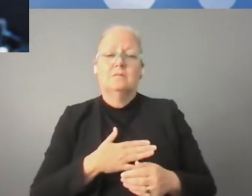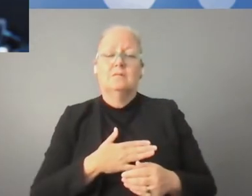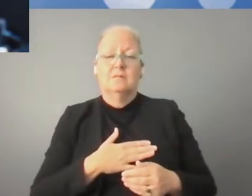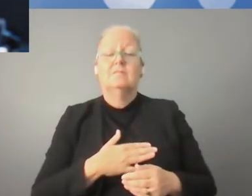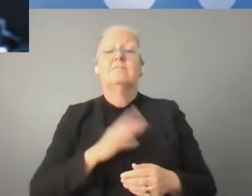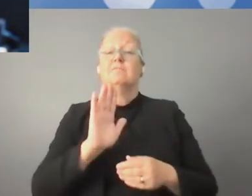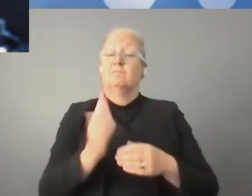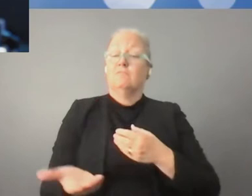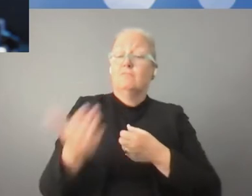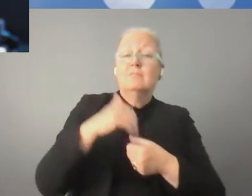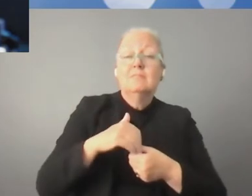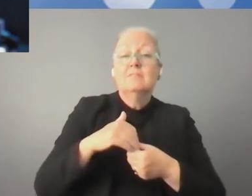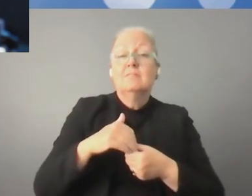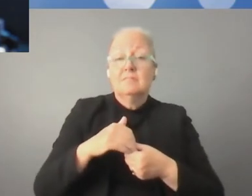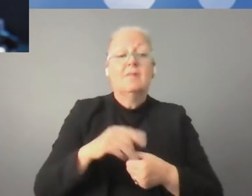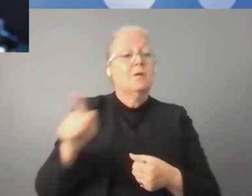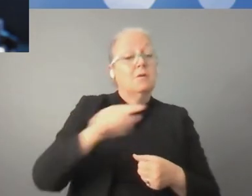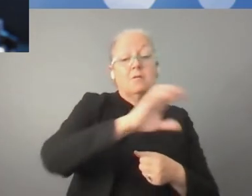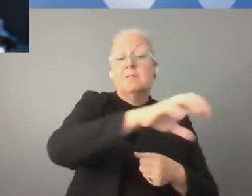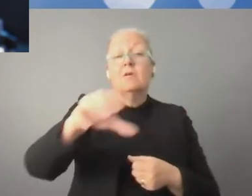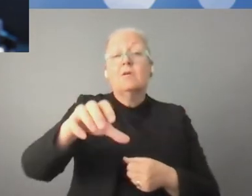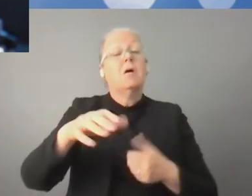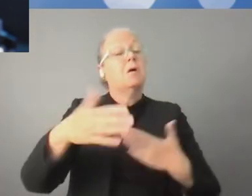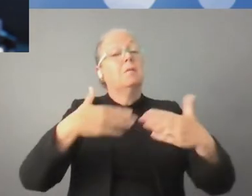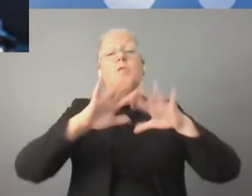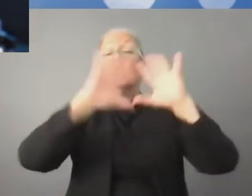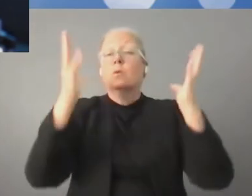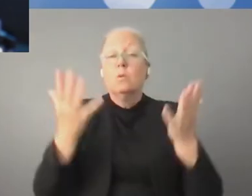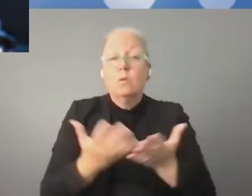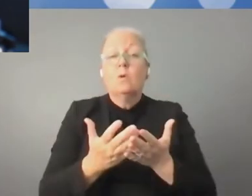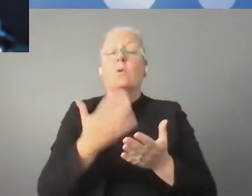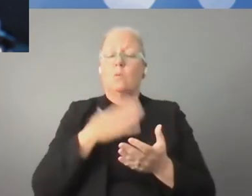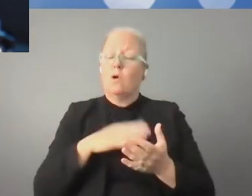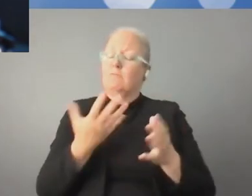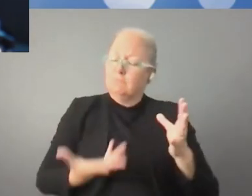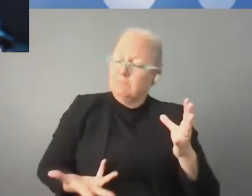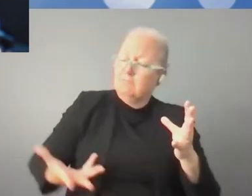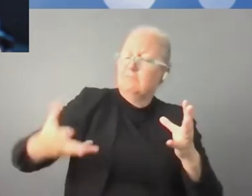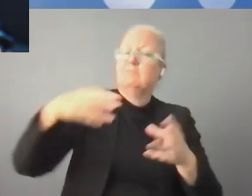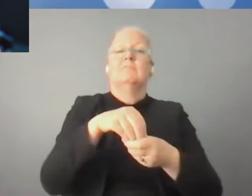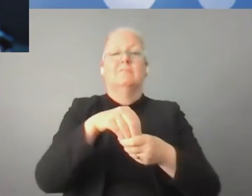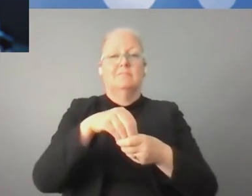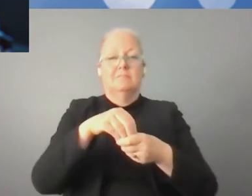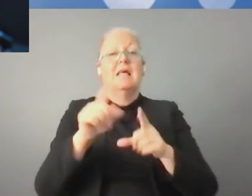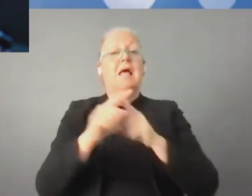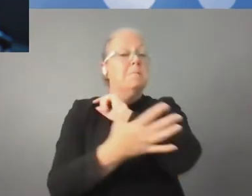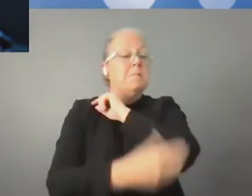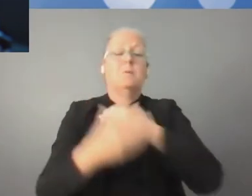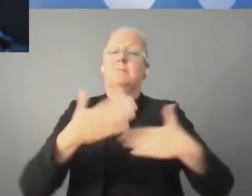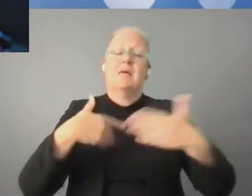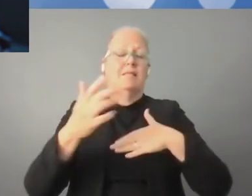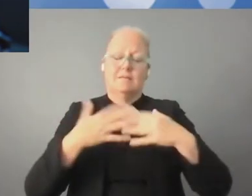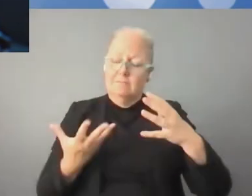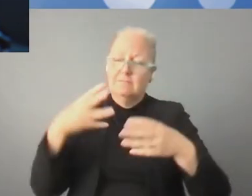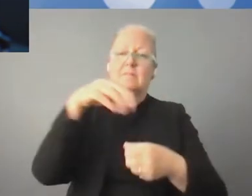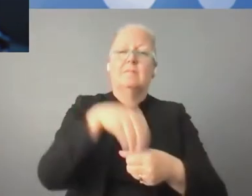Queremos asegurar la mayor posibilidad de acceso al foro a